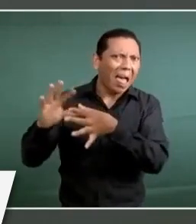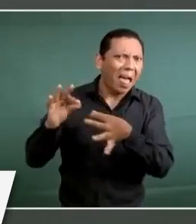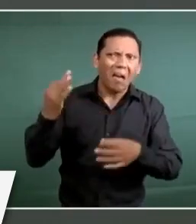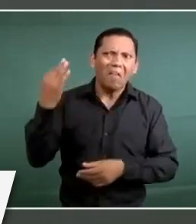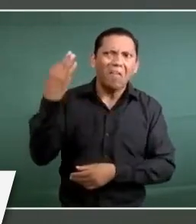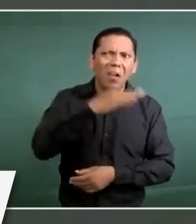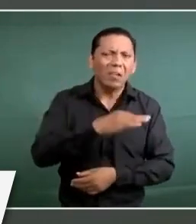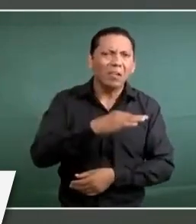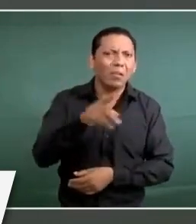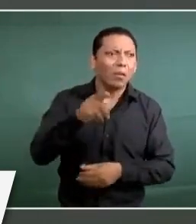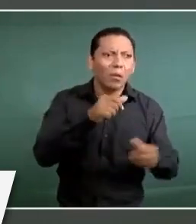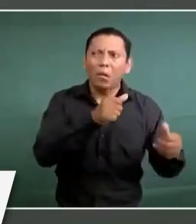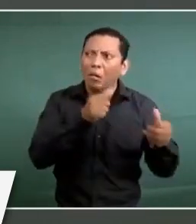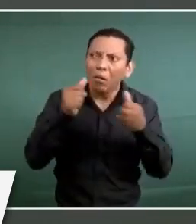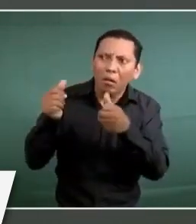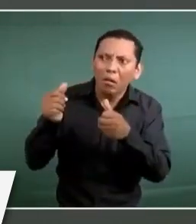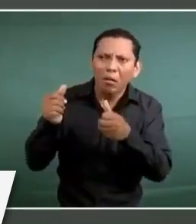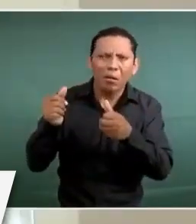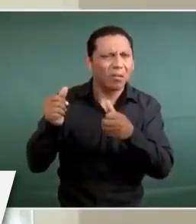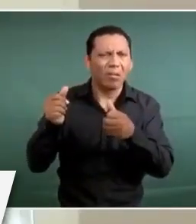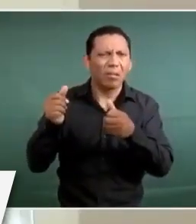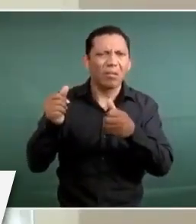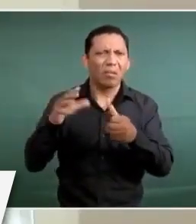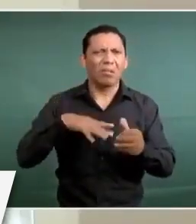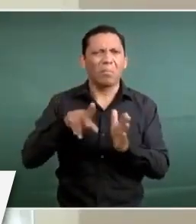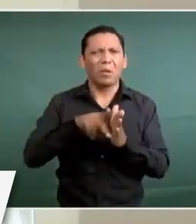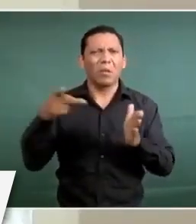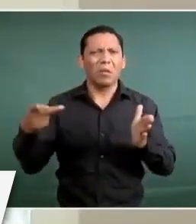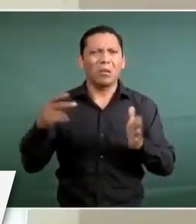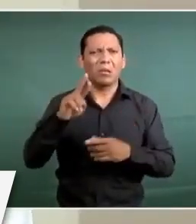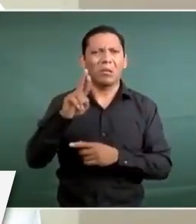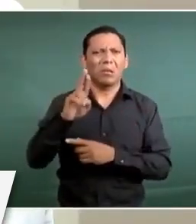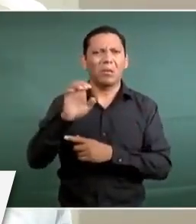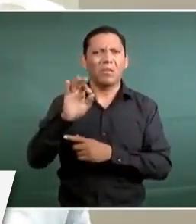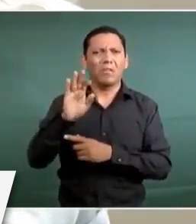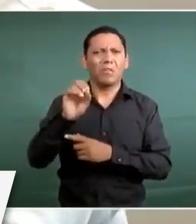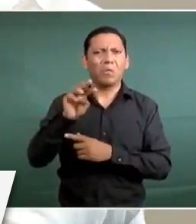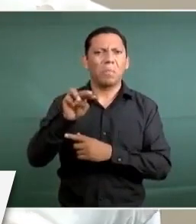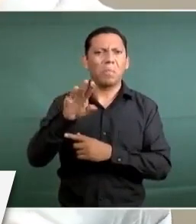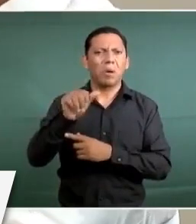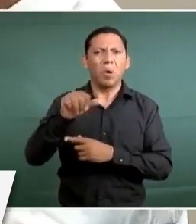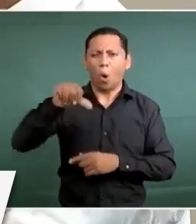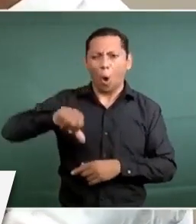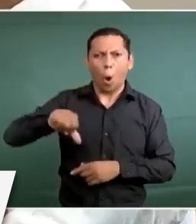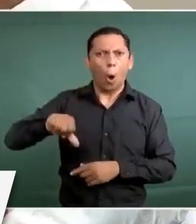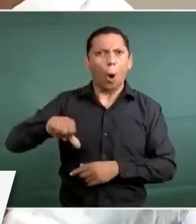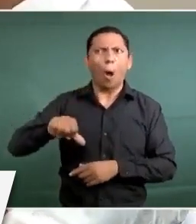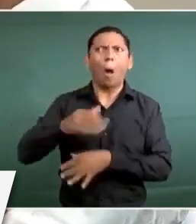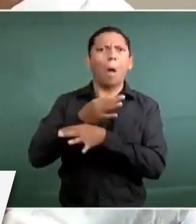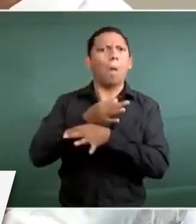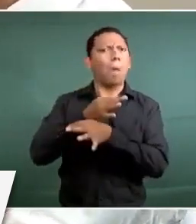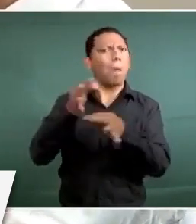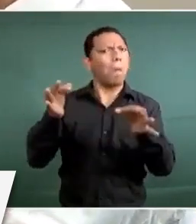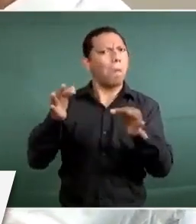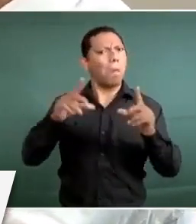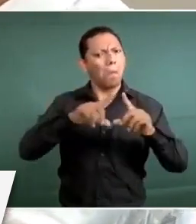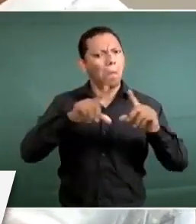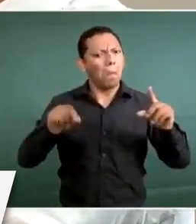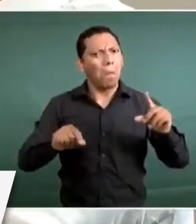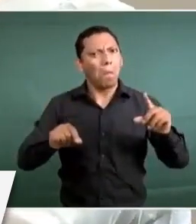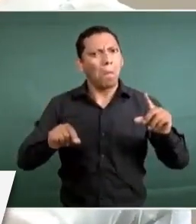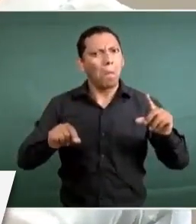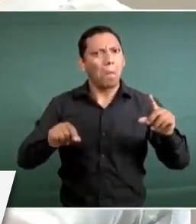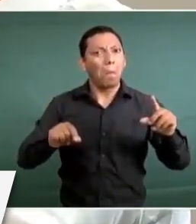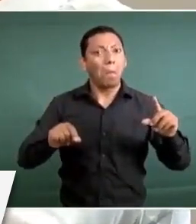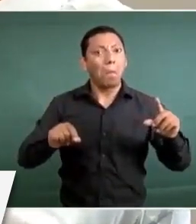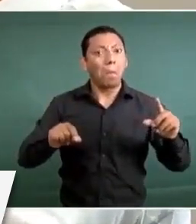El periódico Reforma hoy dice que México está en el tercer